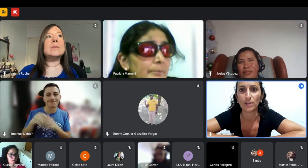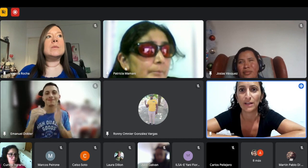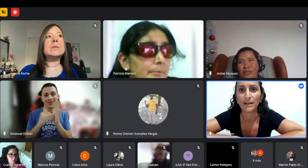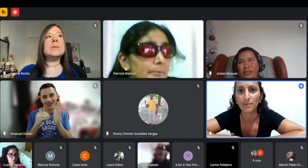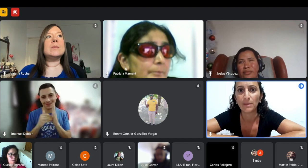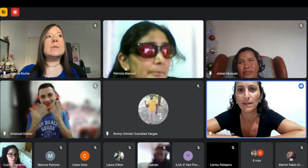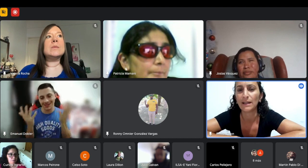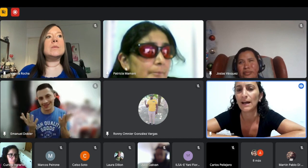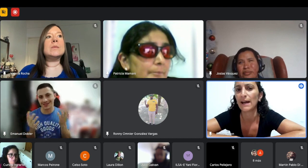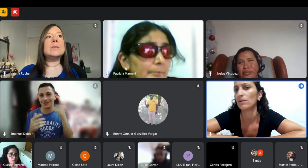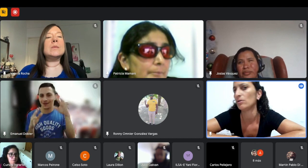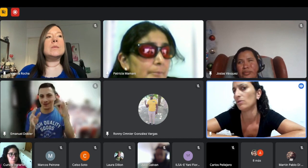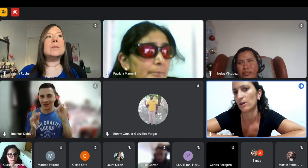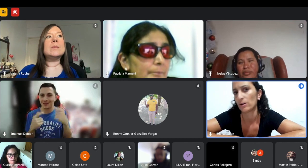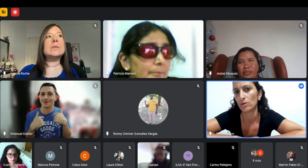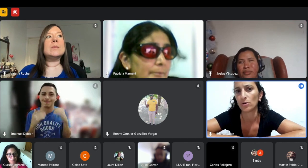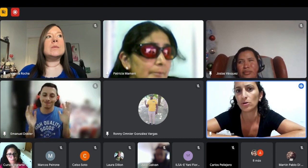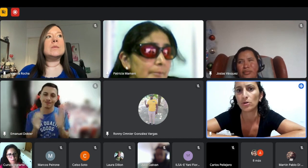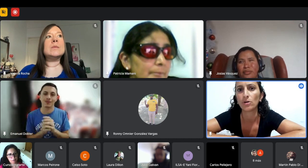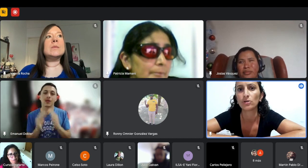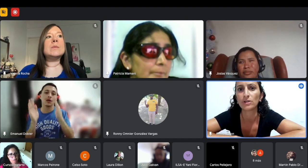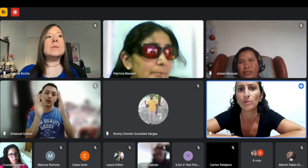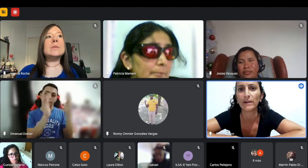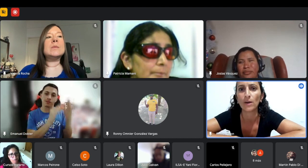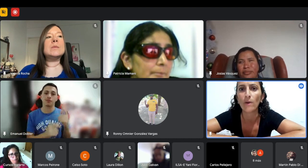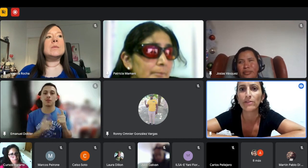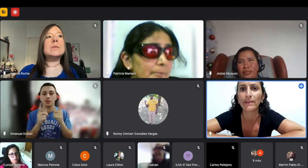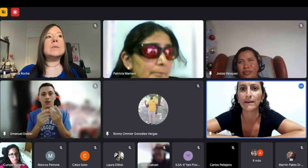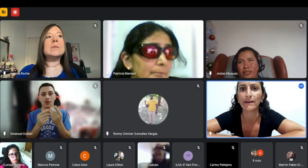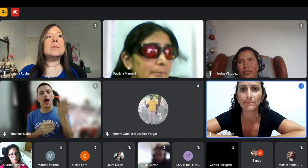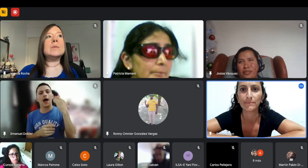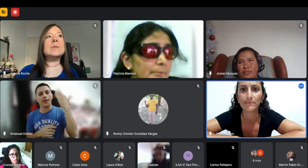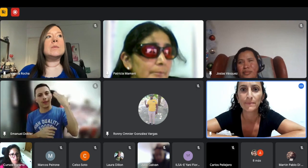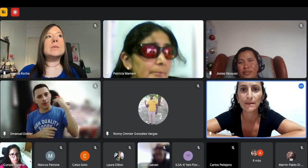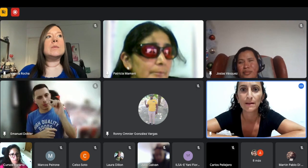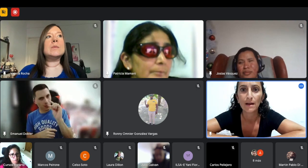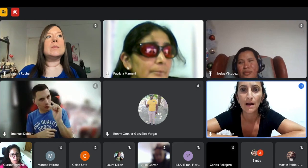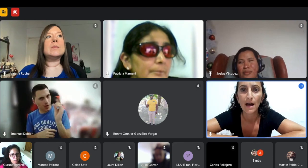o te discriminan o bueno no no no te toman en cuenta